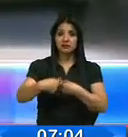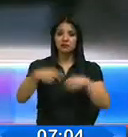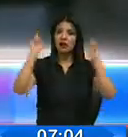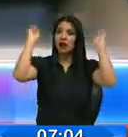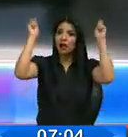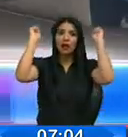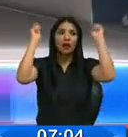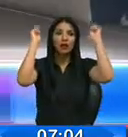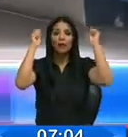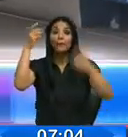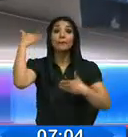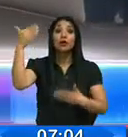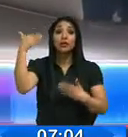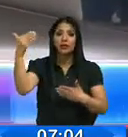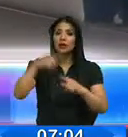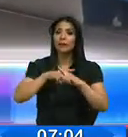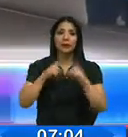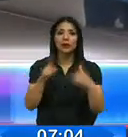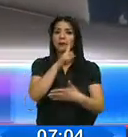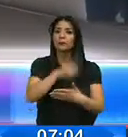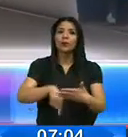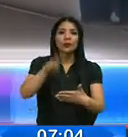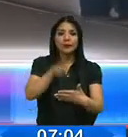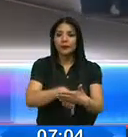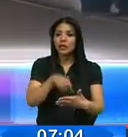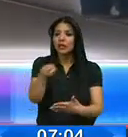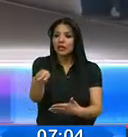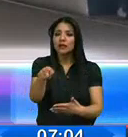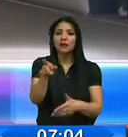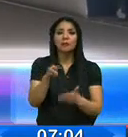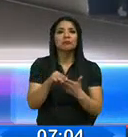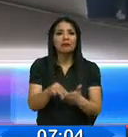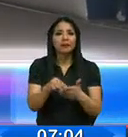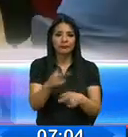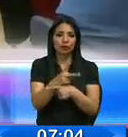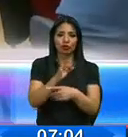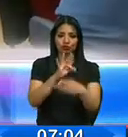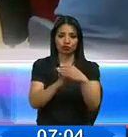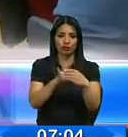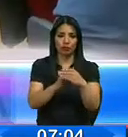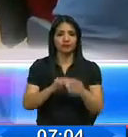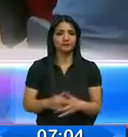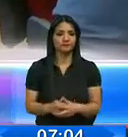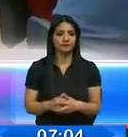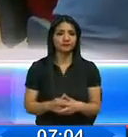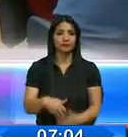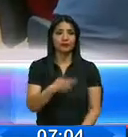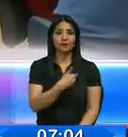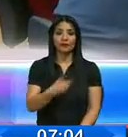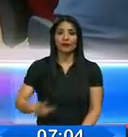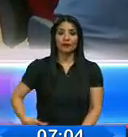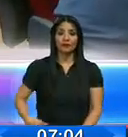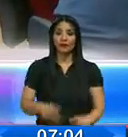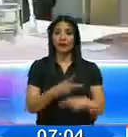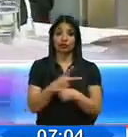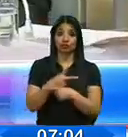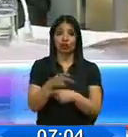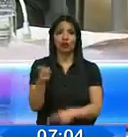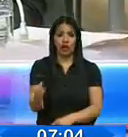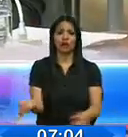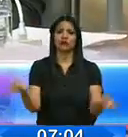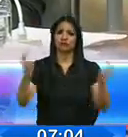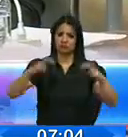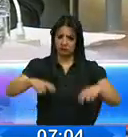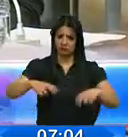político, cosa que está prohibida para los miembros del Consejo de Participación. A diferencia del presidente del Consejo, Gómez se mantuvo en la